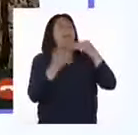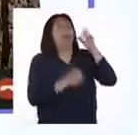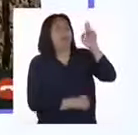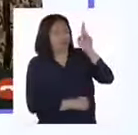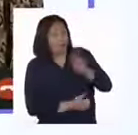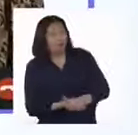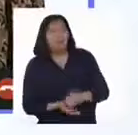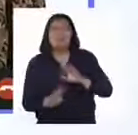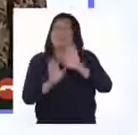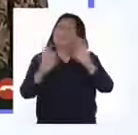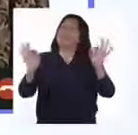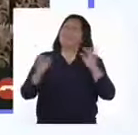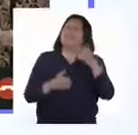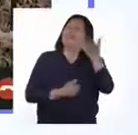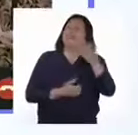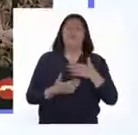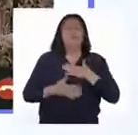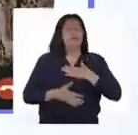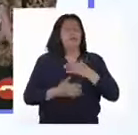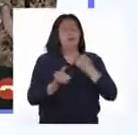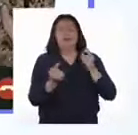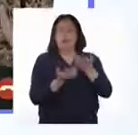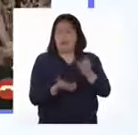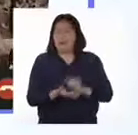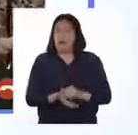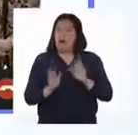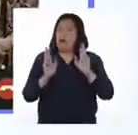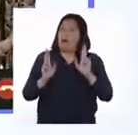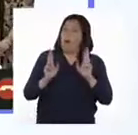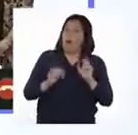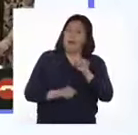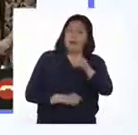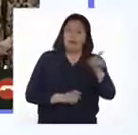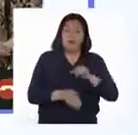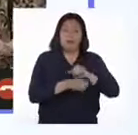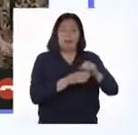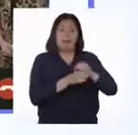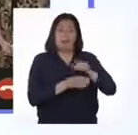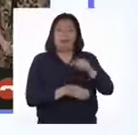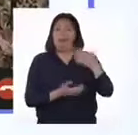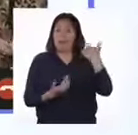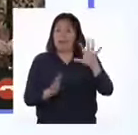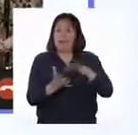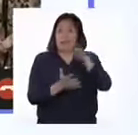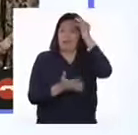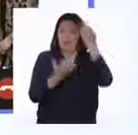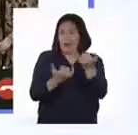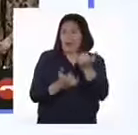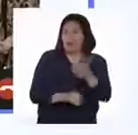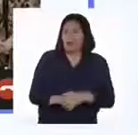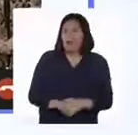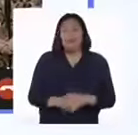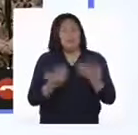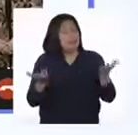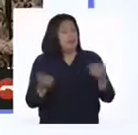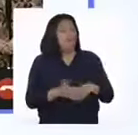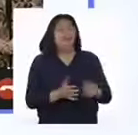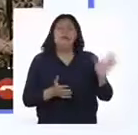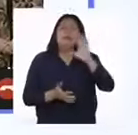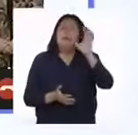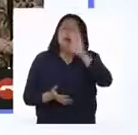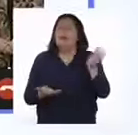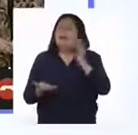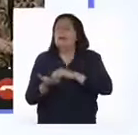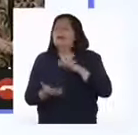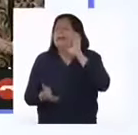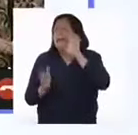gracias. De nada, Patti. Ha sido un gusto para mí. Y espero que pongan en práctica lo aprendido el día de hoy. Los animo a buscar más